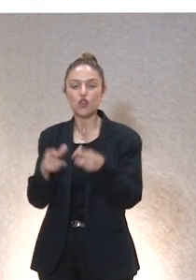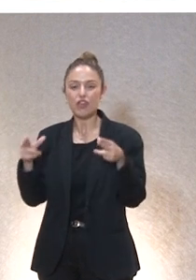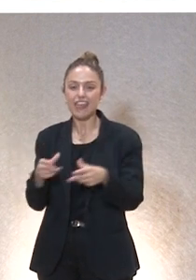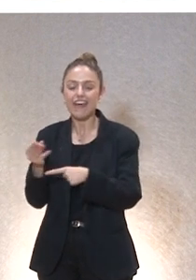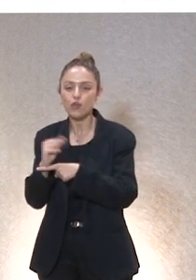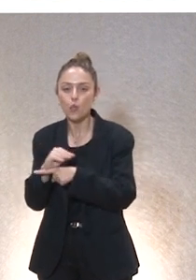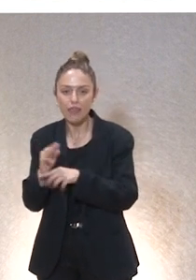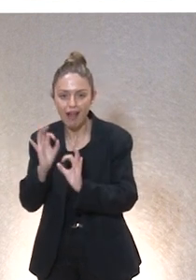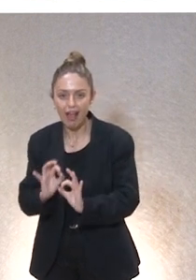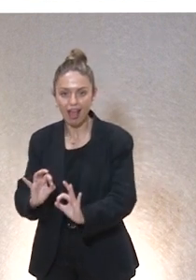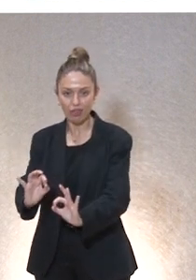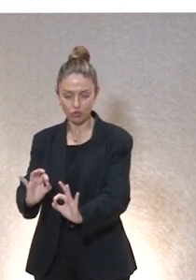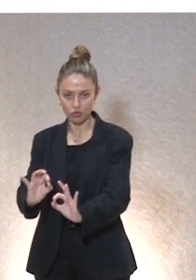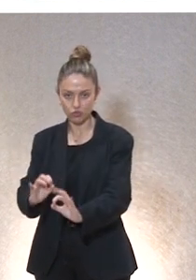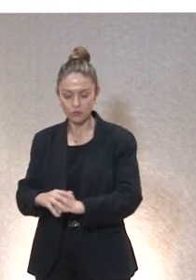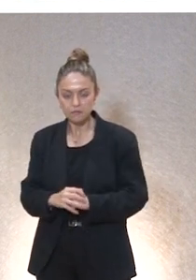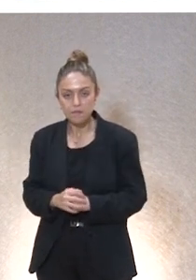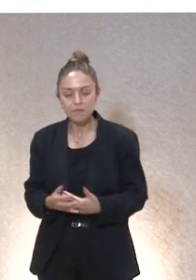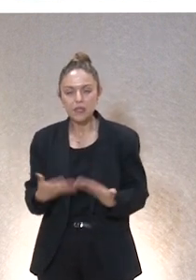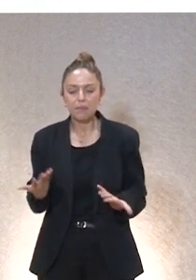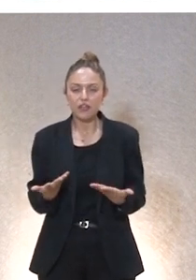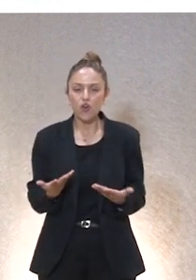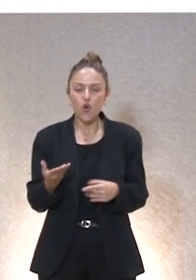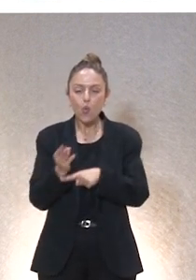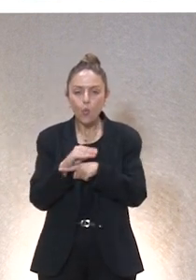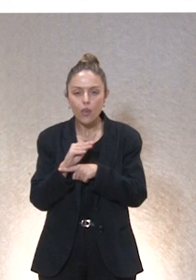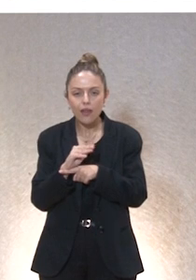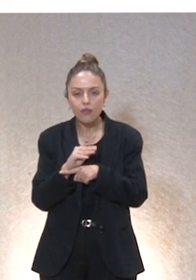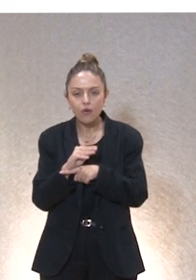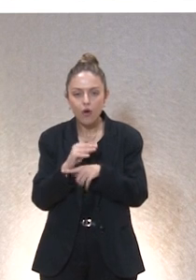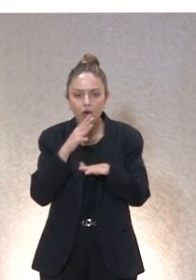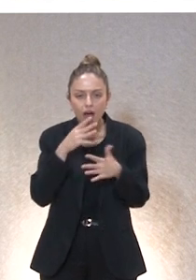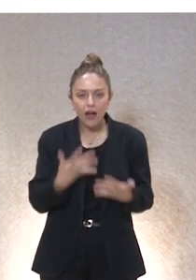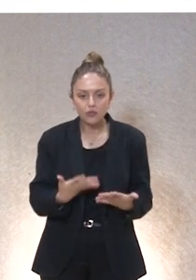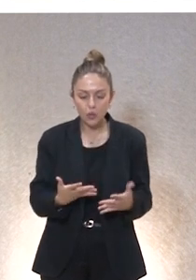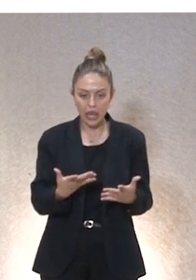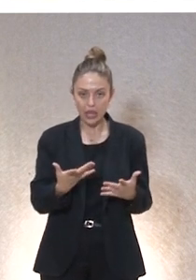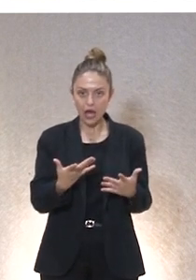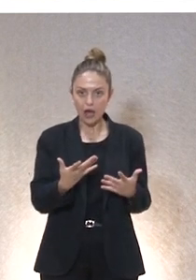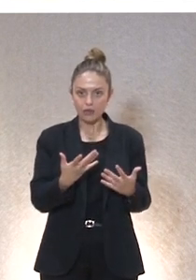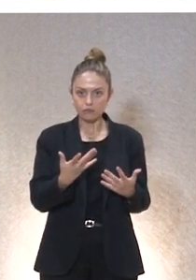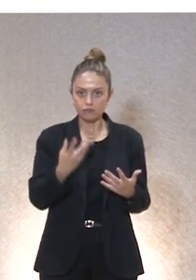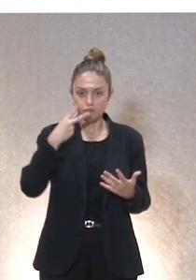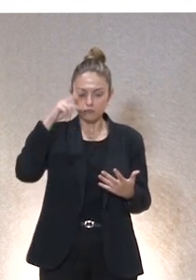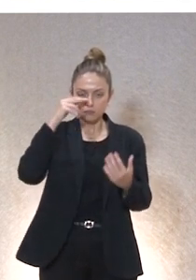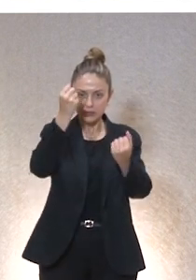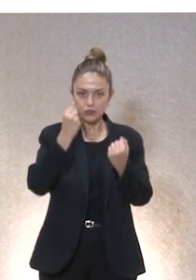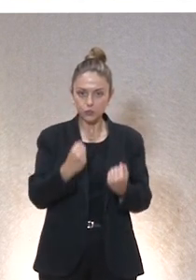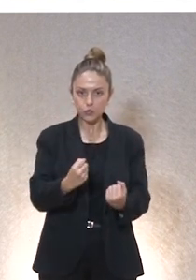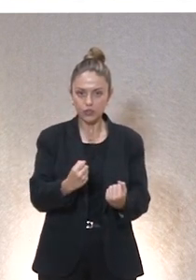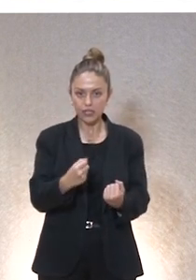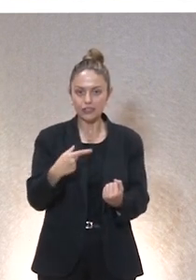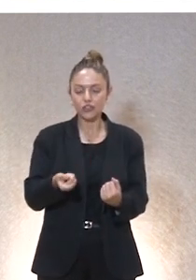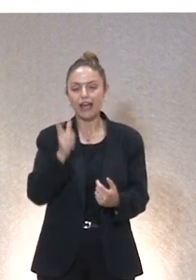generativo. Pero claro, el cuidado hoy se ha institucionalizado y por lo tanto trabajamos en clave